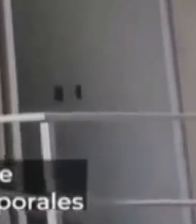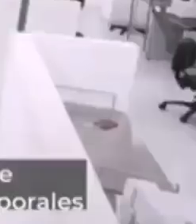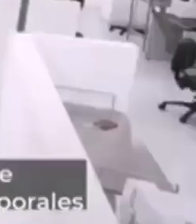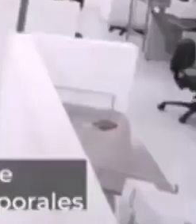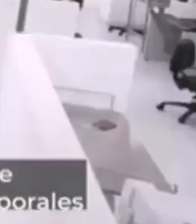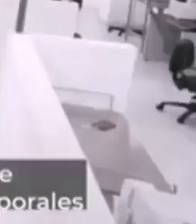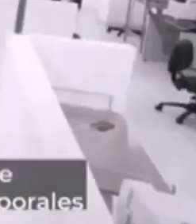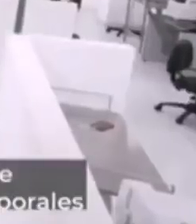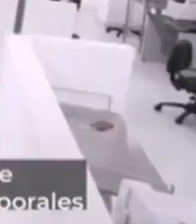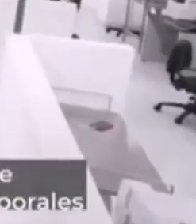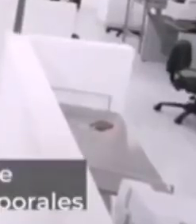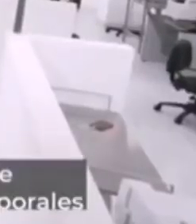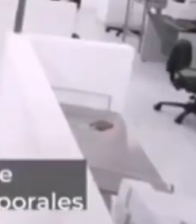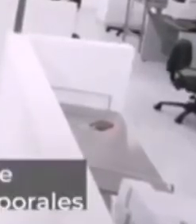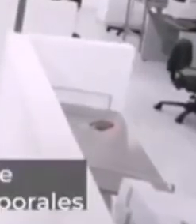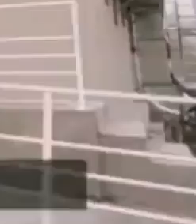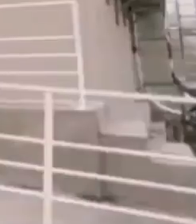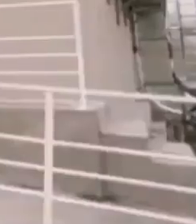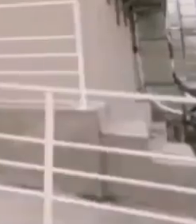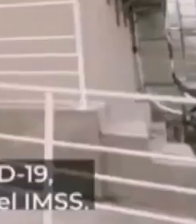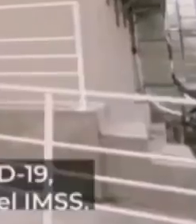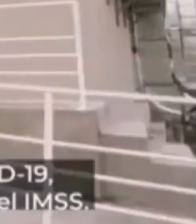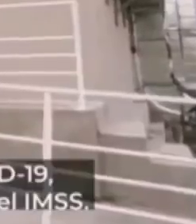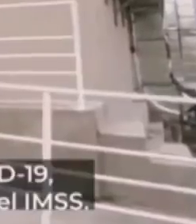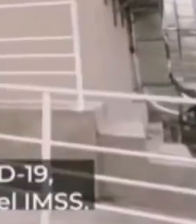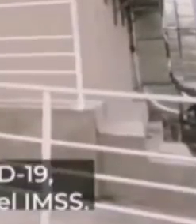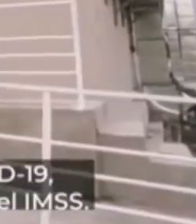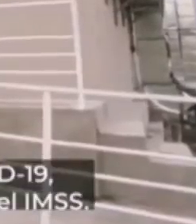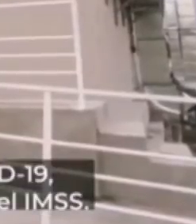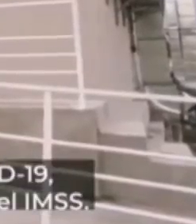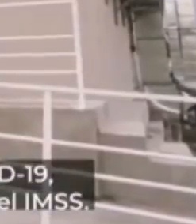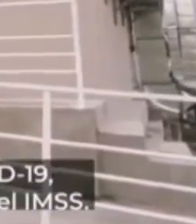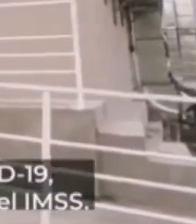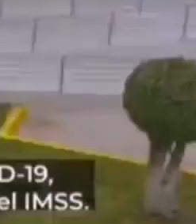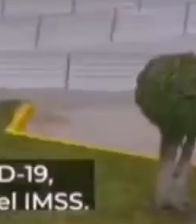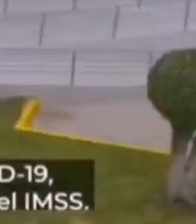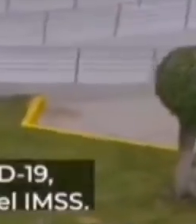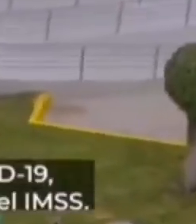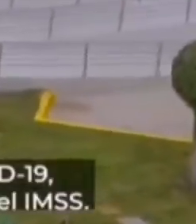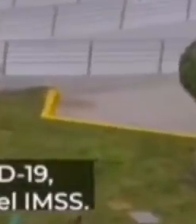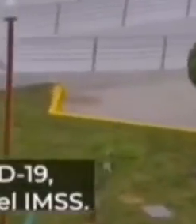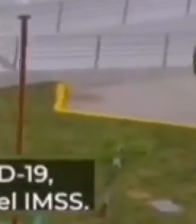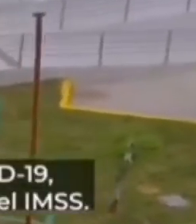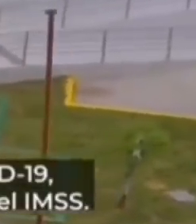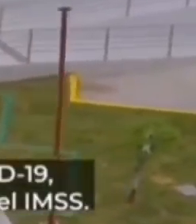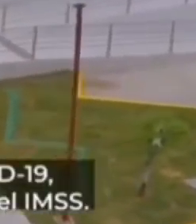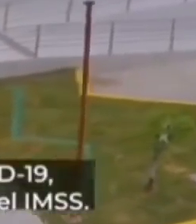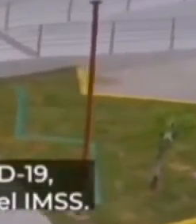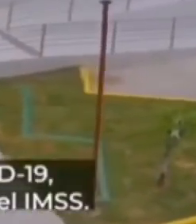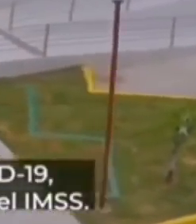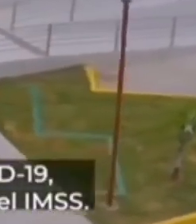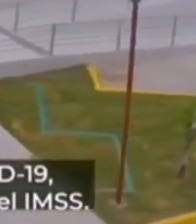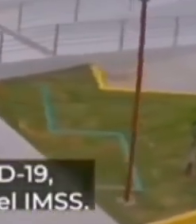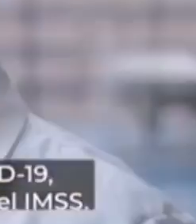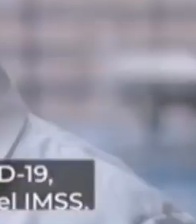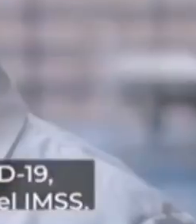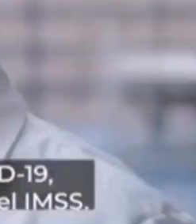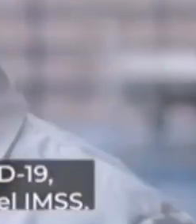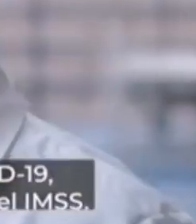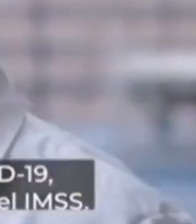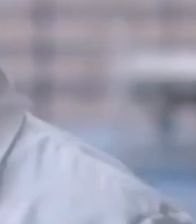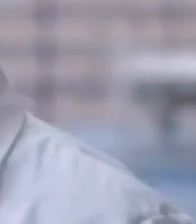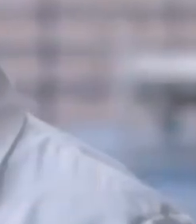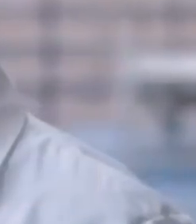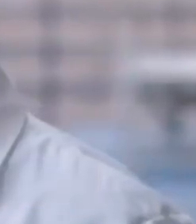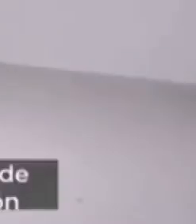infraestructura para instalar hospitales semitemporales para atender pacientes convalescientes de COVID-19. A través de un modelo funcional